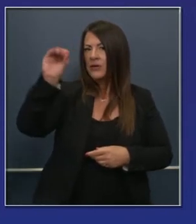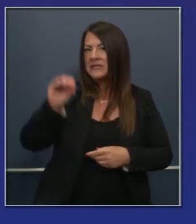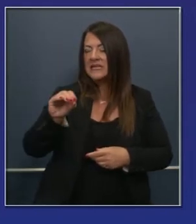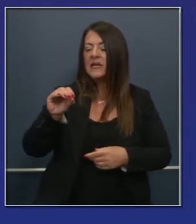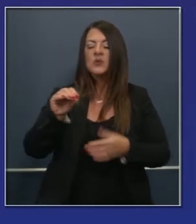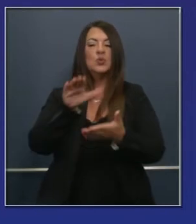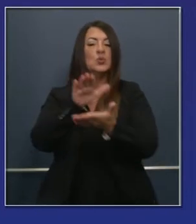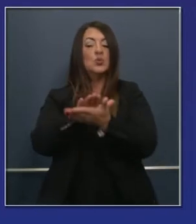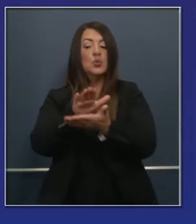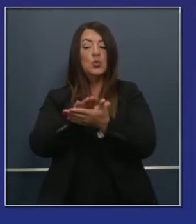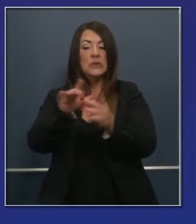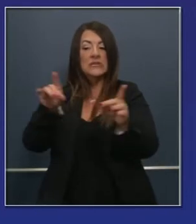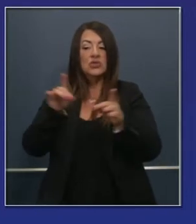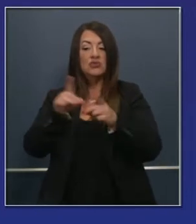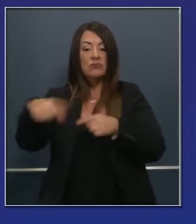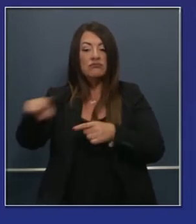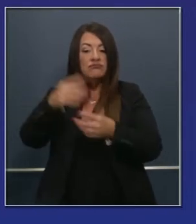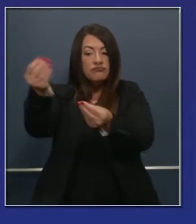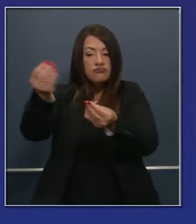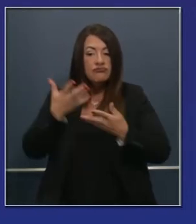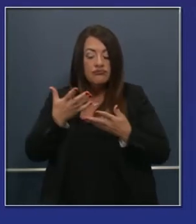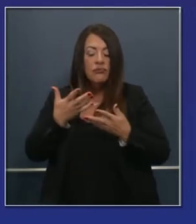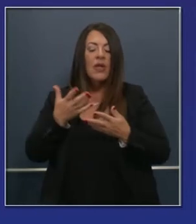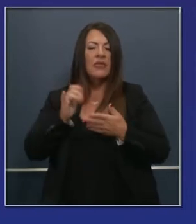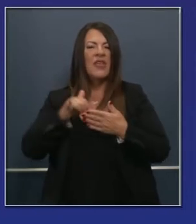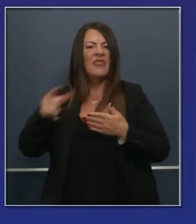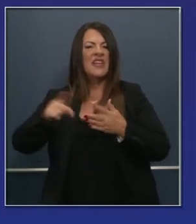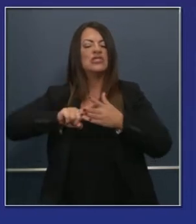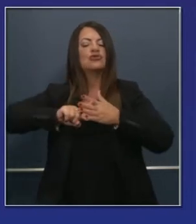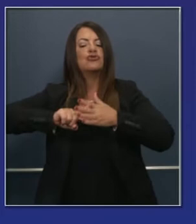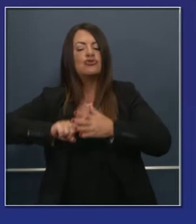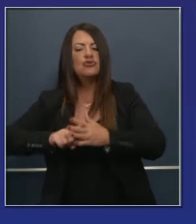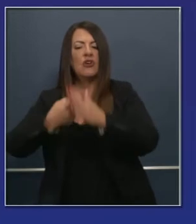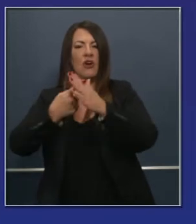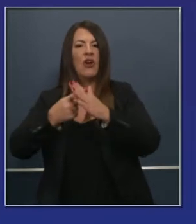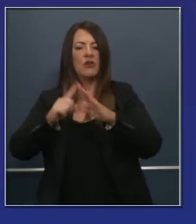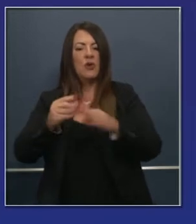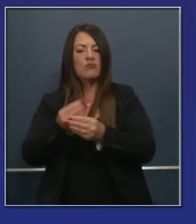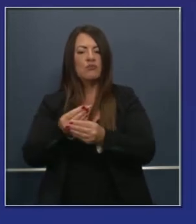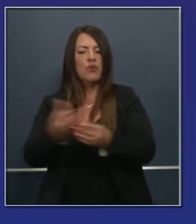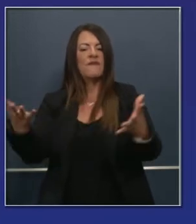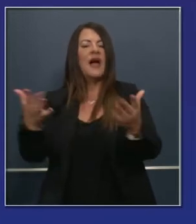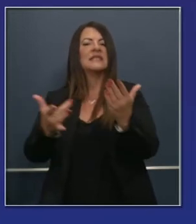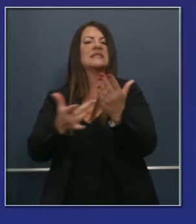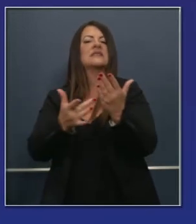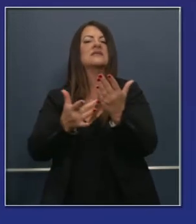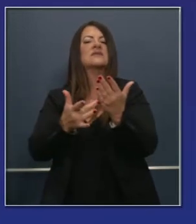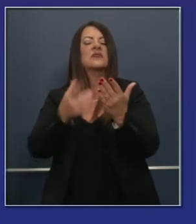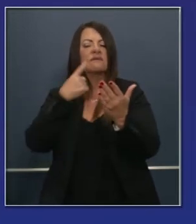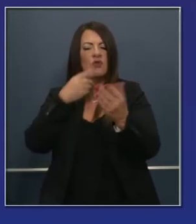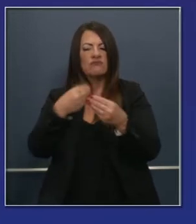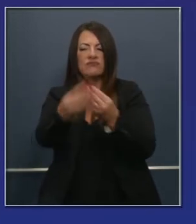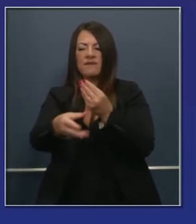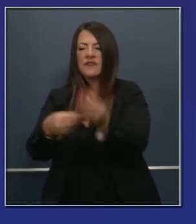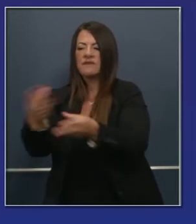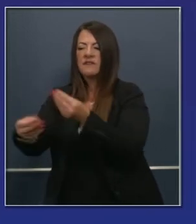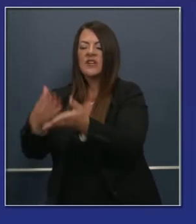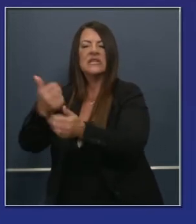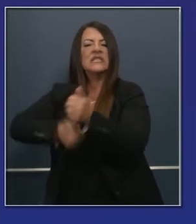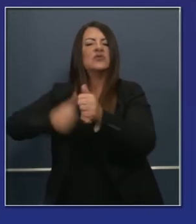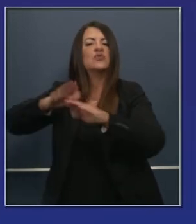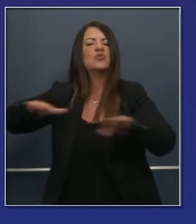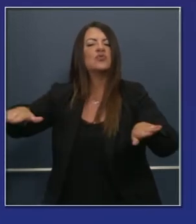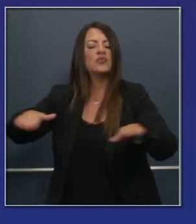.1% de distritos escolares que han reportado que al menos están empezando a proporcionar tecnología para los estudiantes para la distancia,